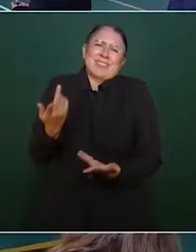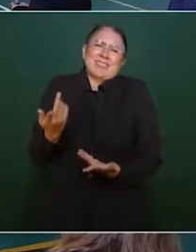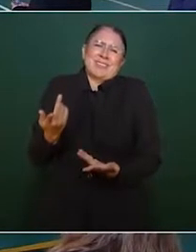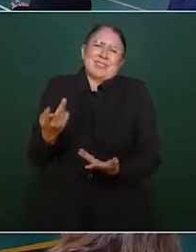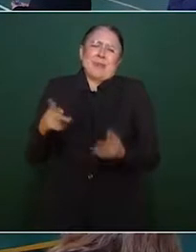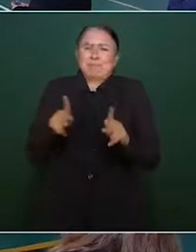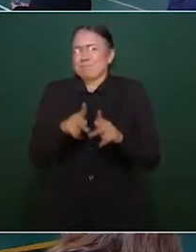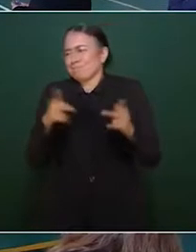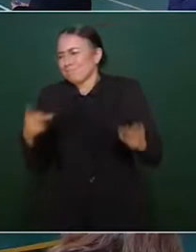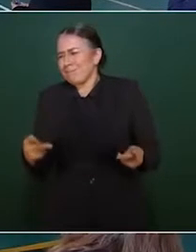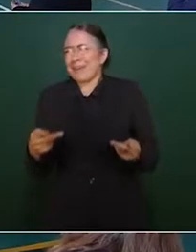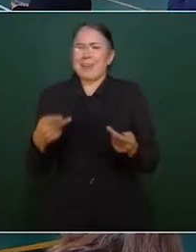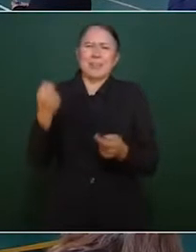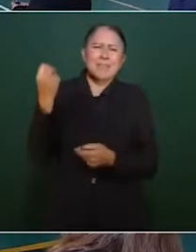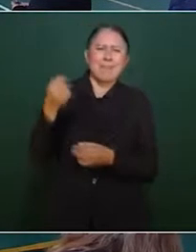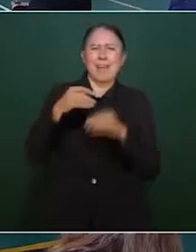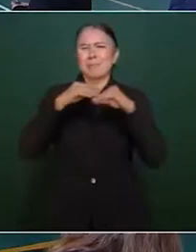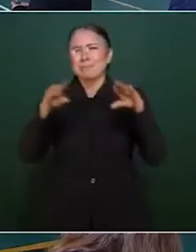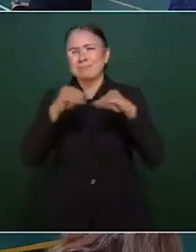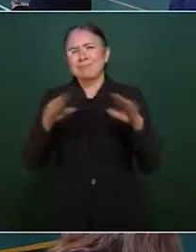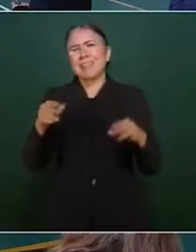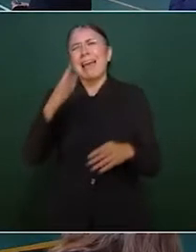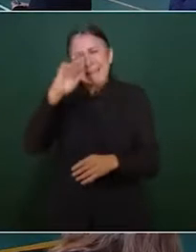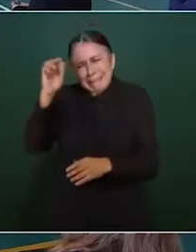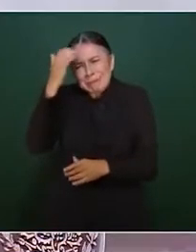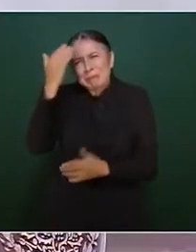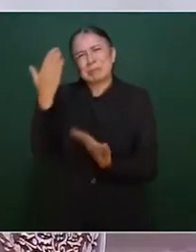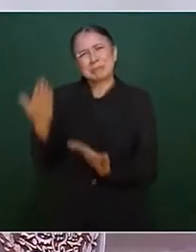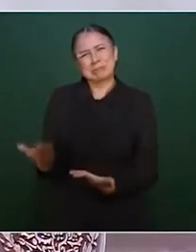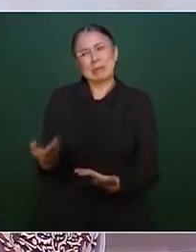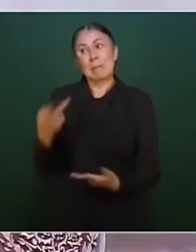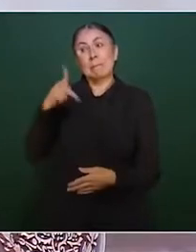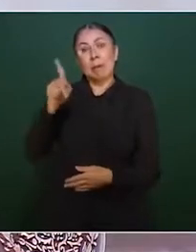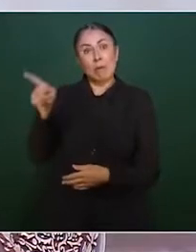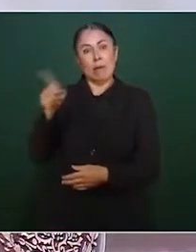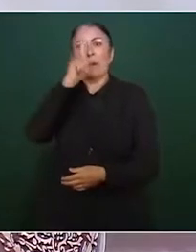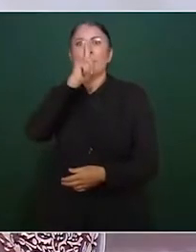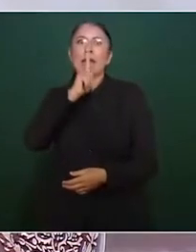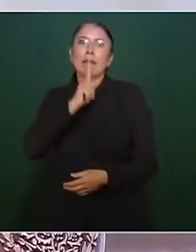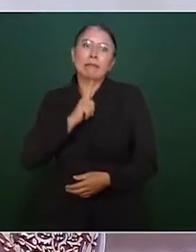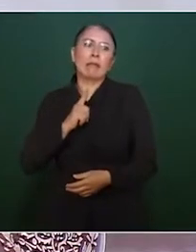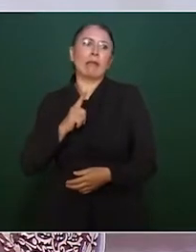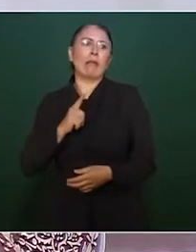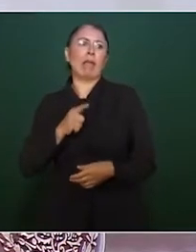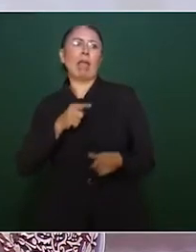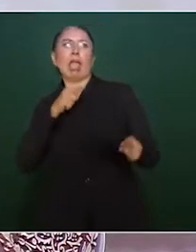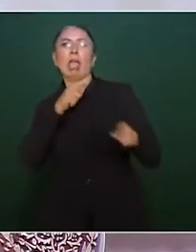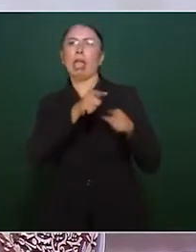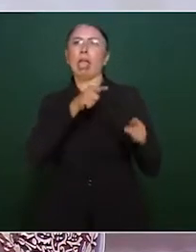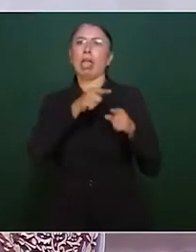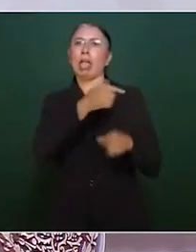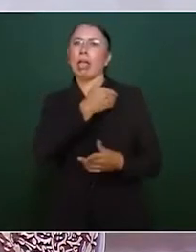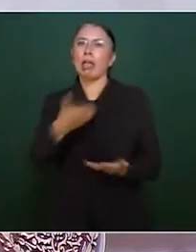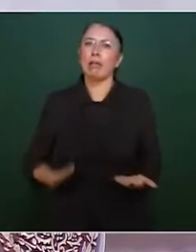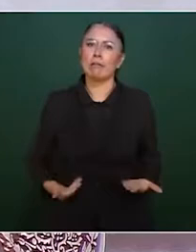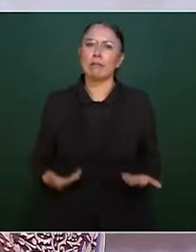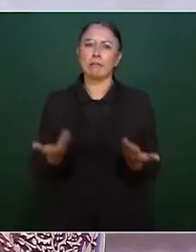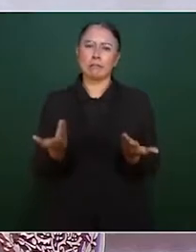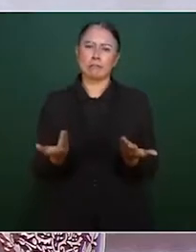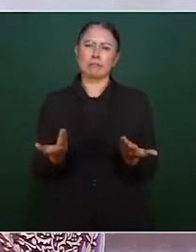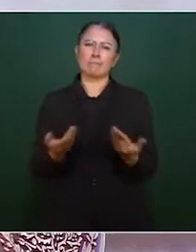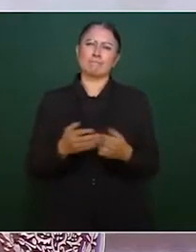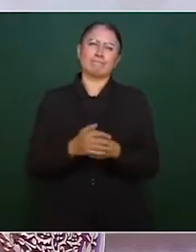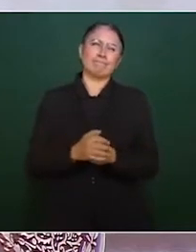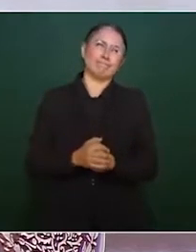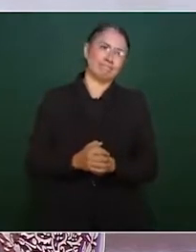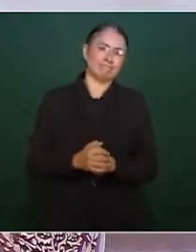pero por su vocación de mentir con tal de atacar al presidente López Obrador. Con esta obra, como